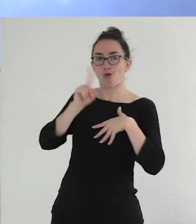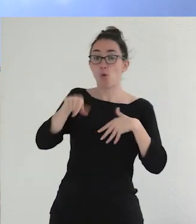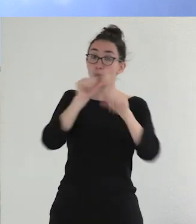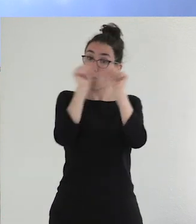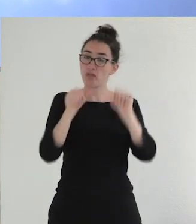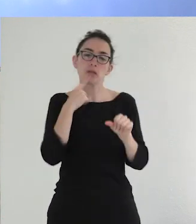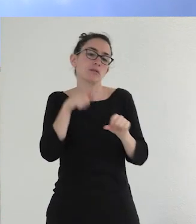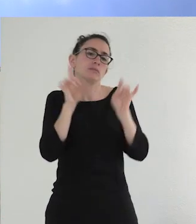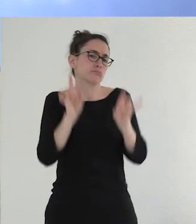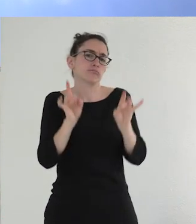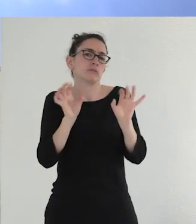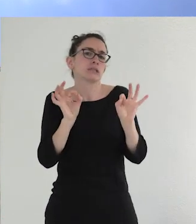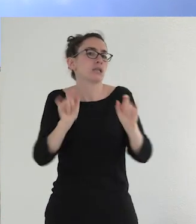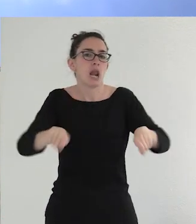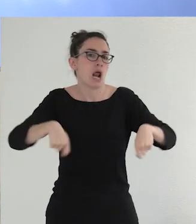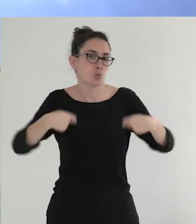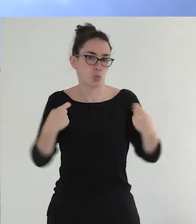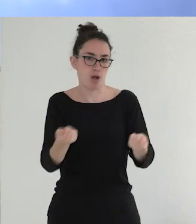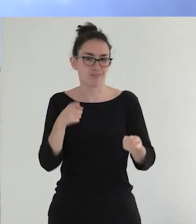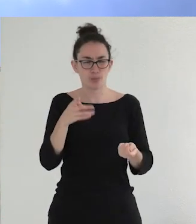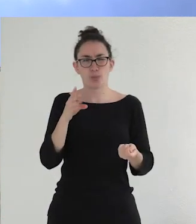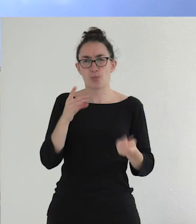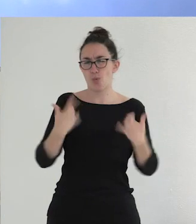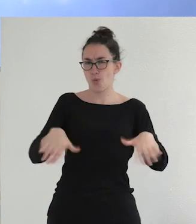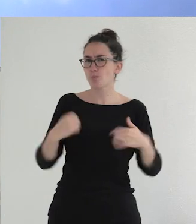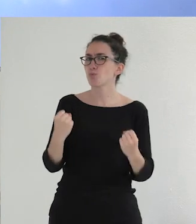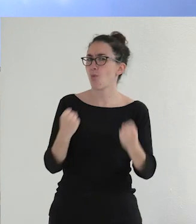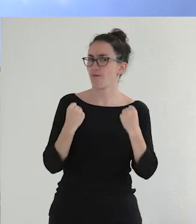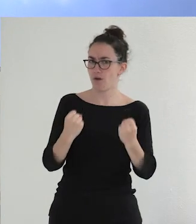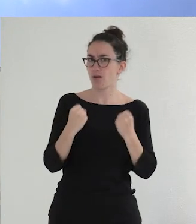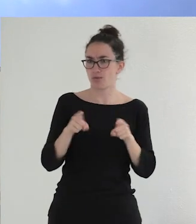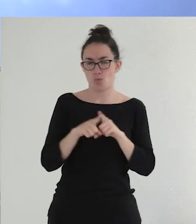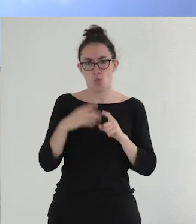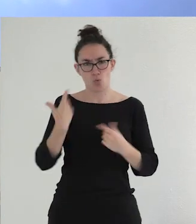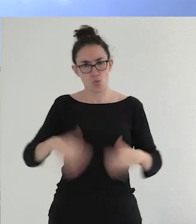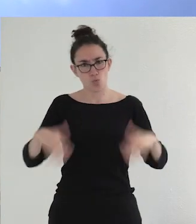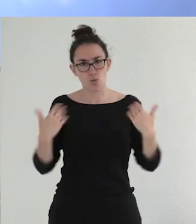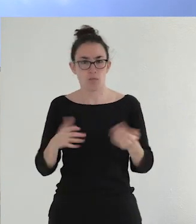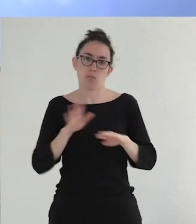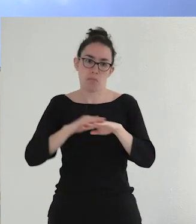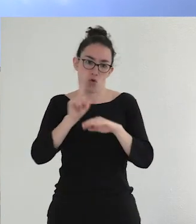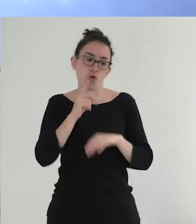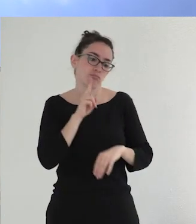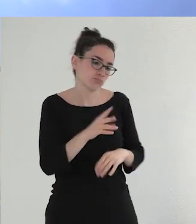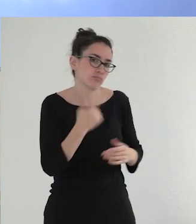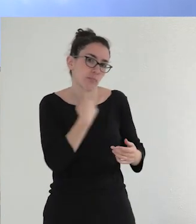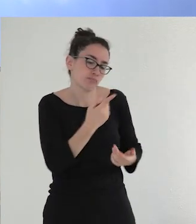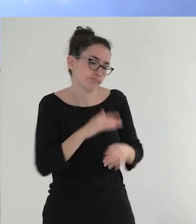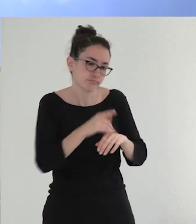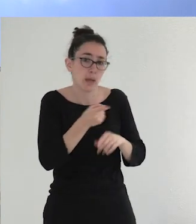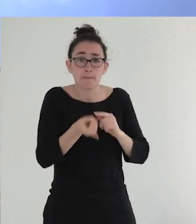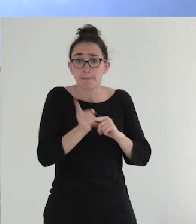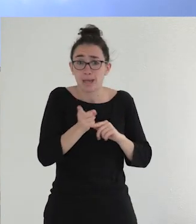como algo natural, que es la parte más perversa de la película. Es decir, que en vez de decirle a la gente lo más honesto, decirle a los niños, mira, pues que tú tienes pene, es injusto,